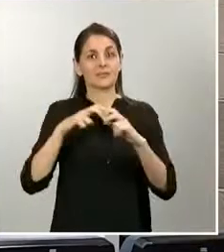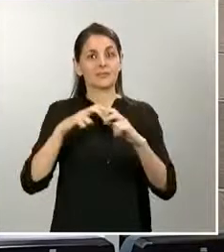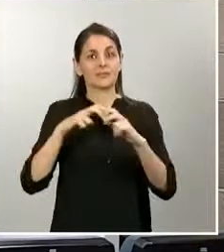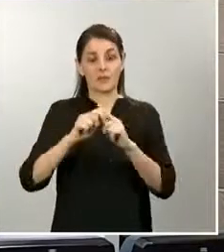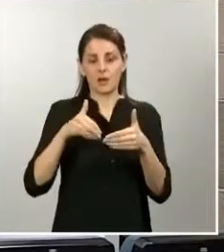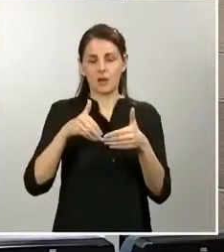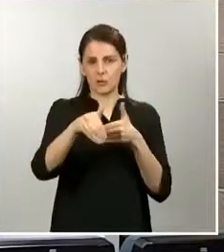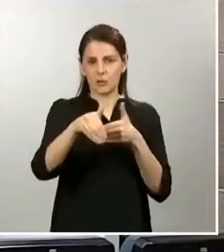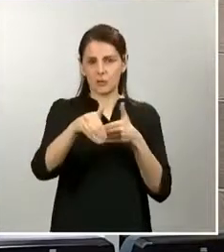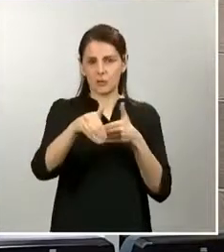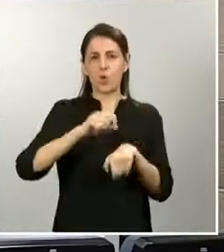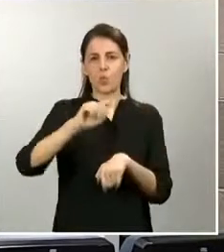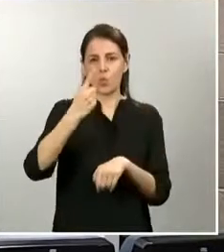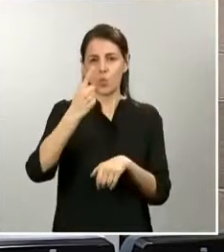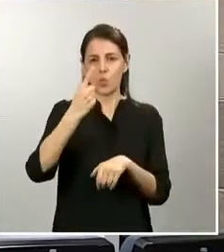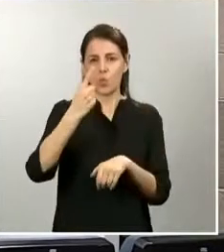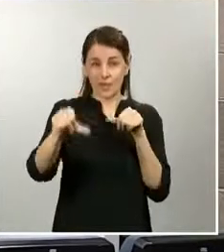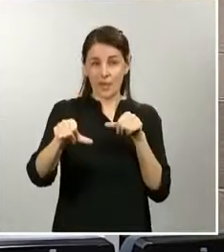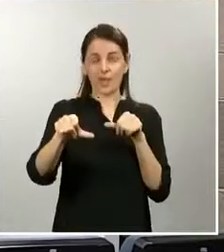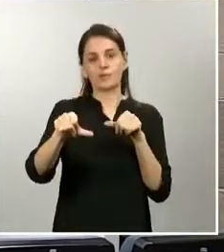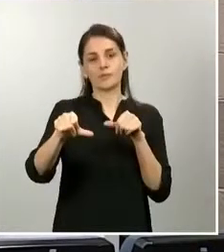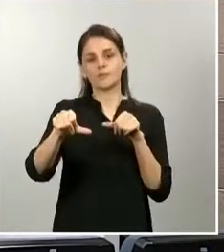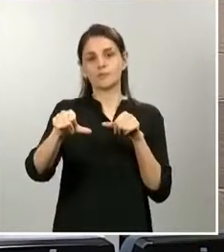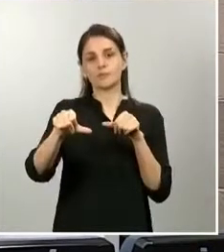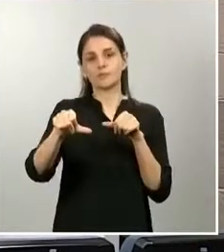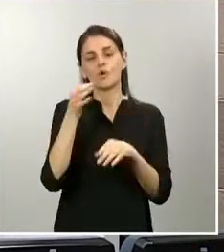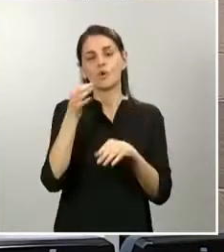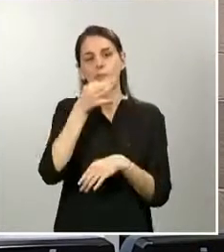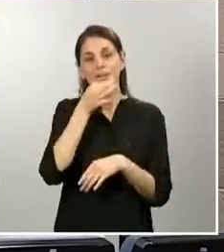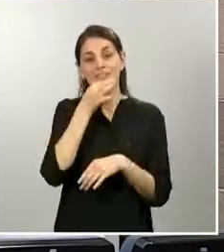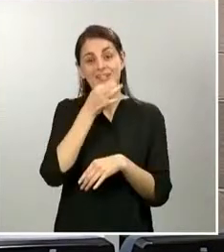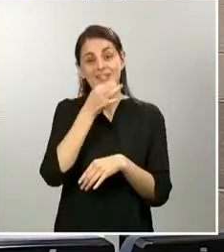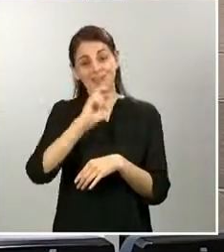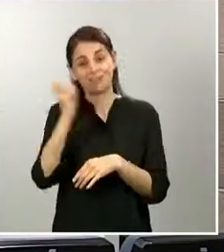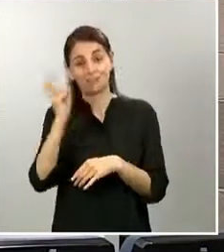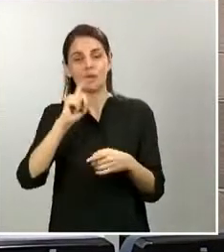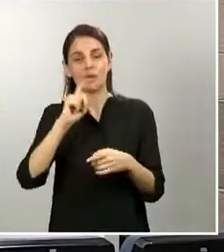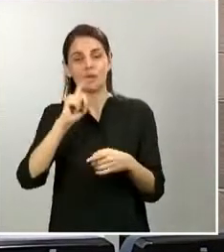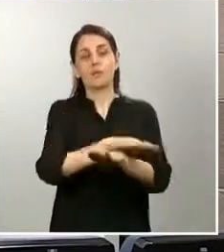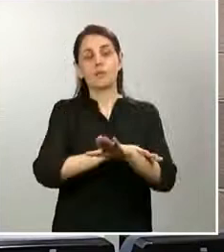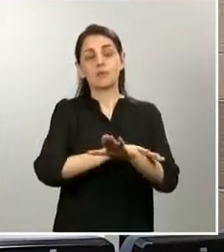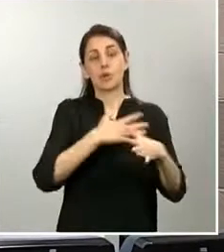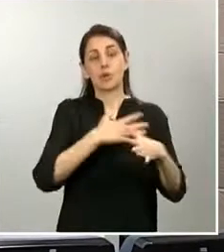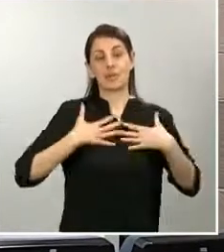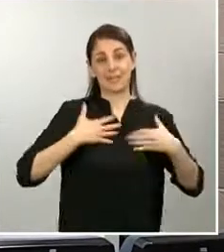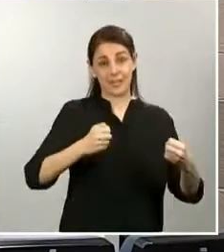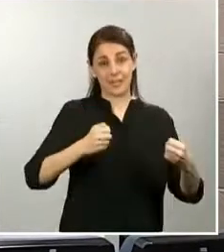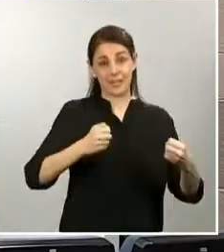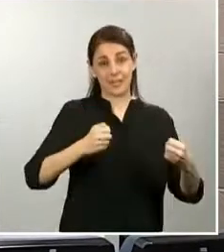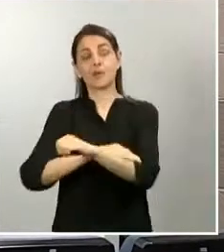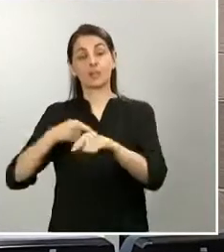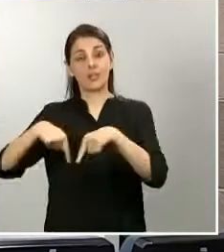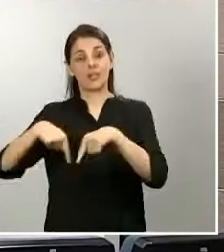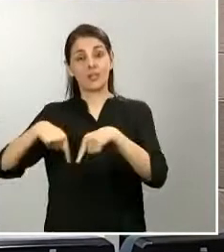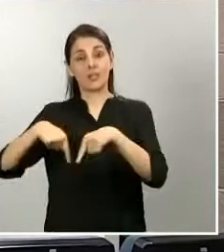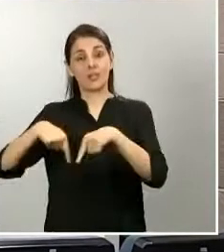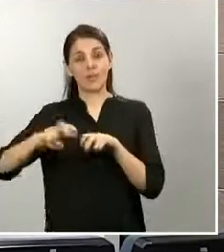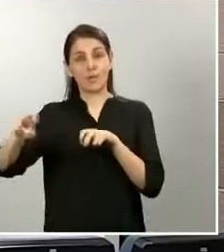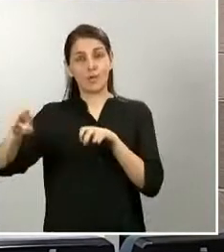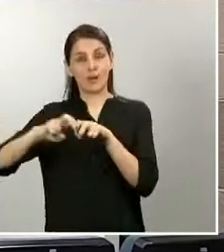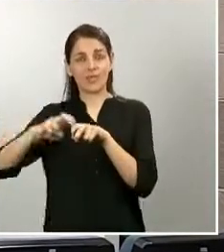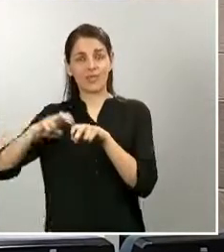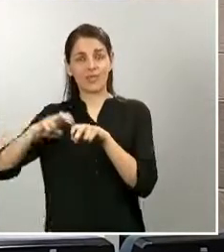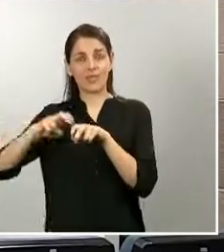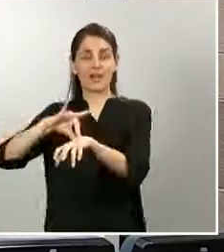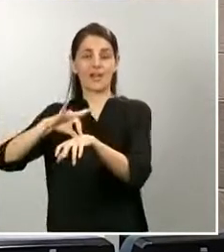una de la tarde, quizá unos minutos después, del ministro de Sanidad, Salvador Illa, y del ministro de Transportes, Movilidad y Agenda Urbana, José Luis Ábalos.